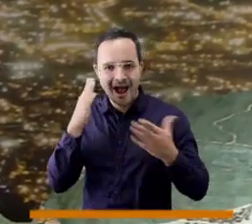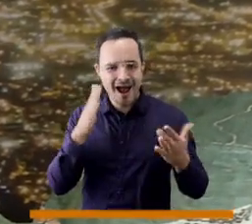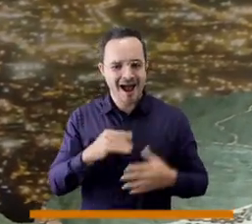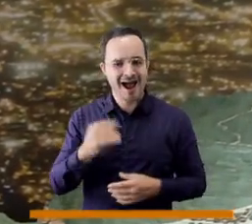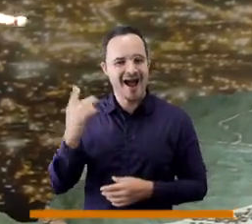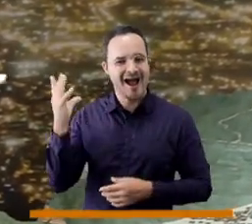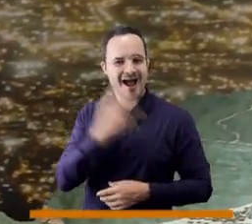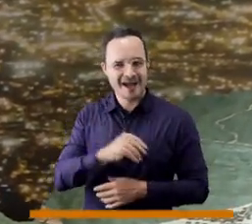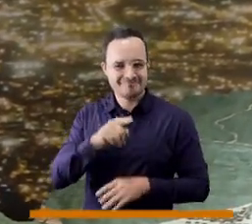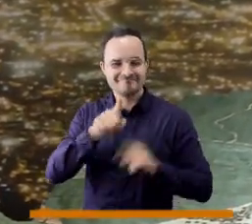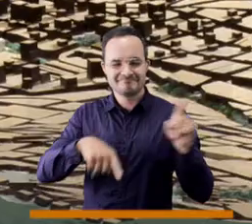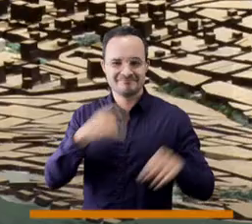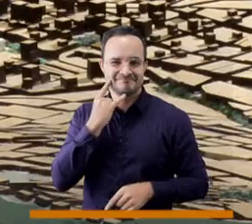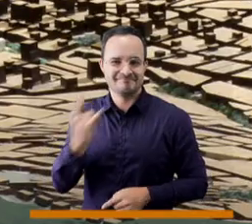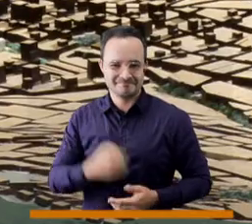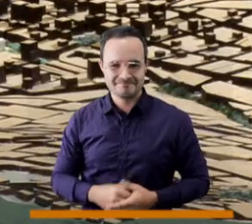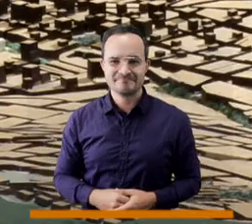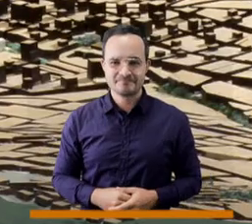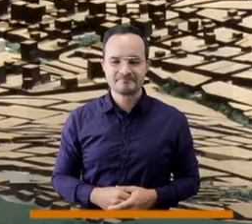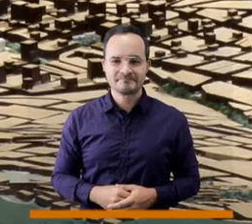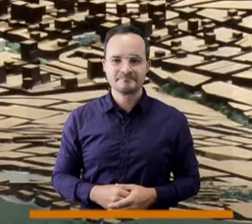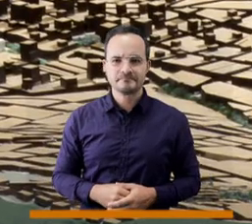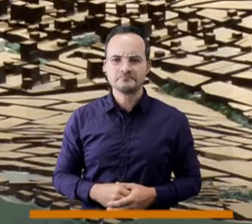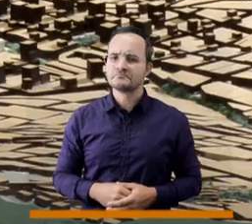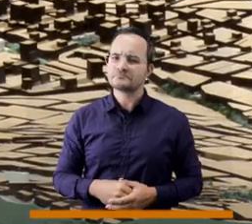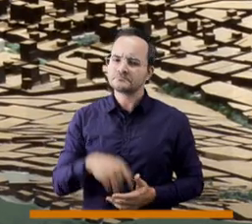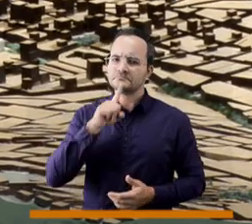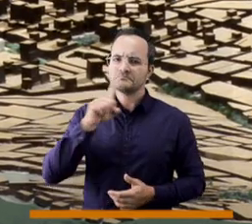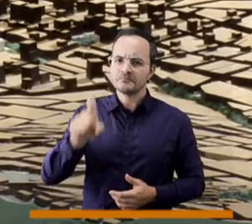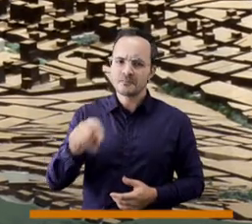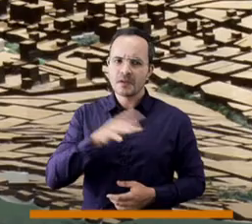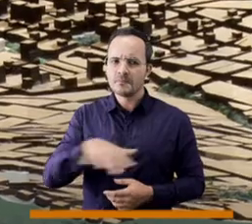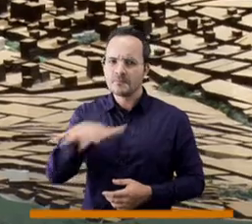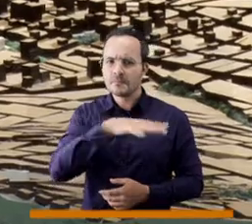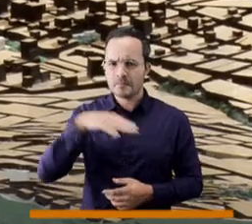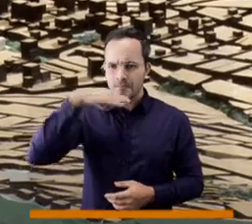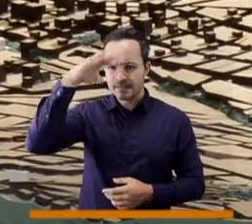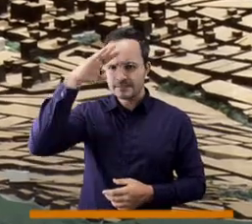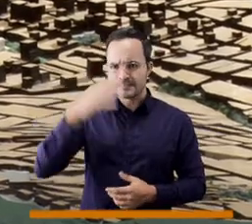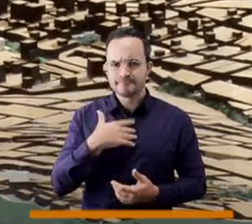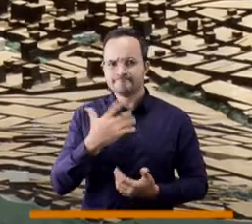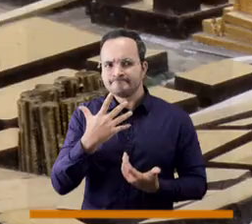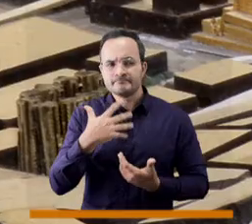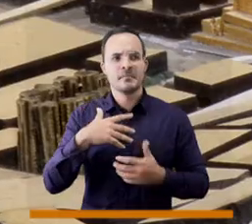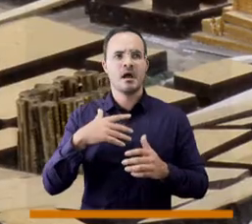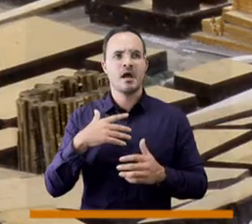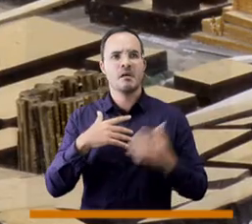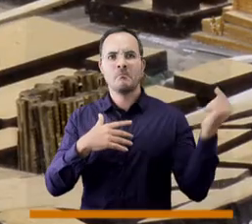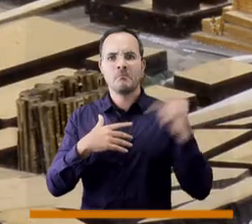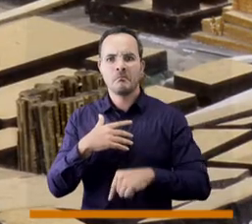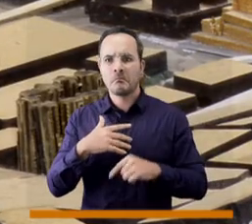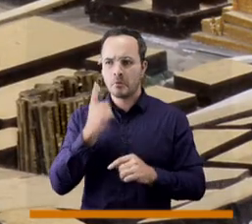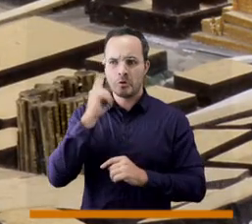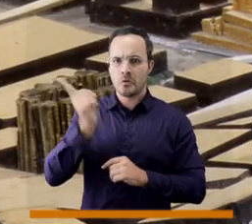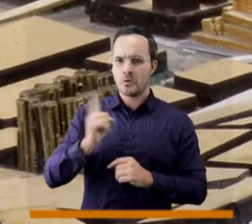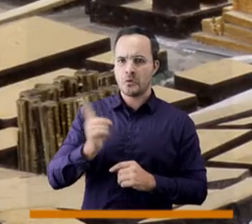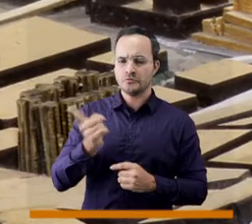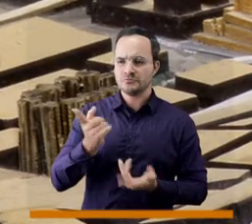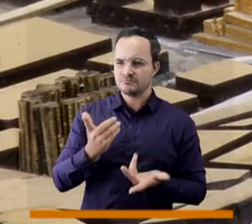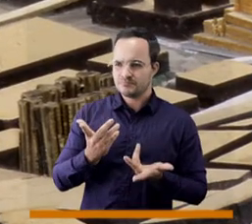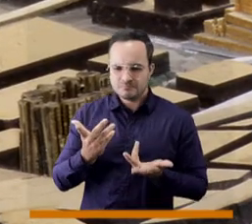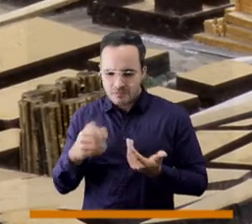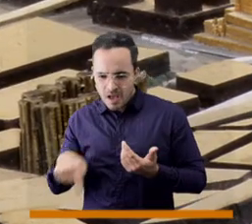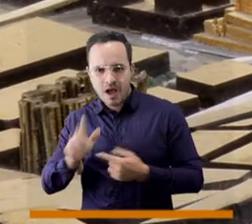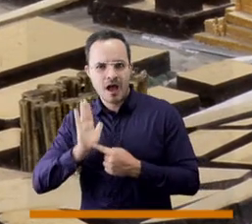atractivos para el público que nos visita wilson cómo es la experiencia de contarle medellín a las personas de afuera la